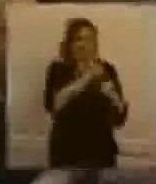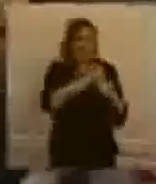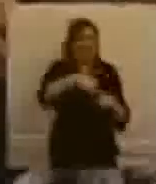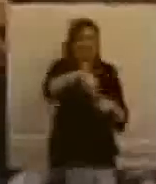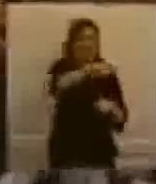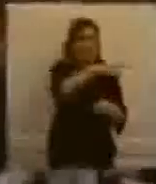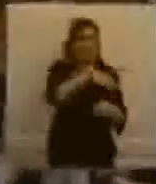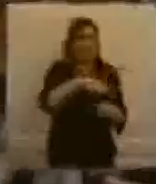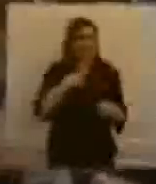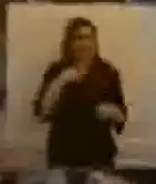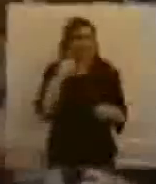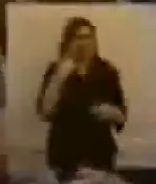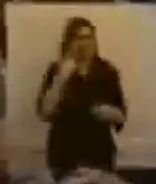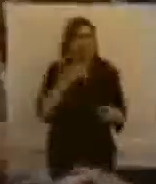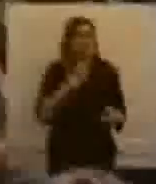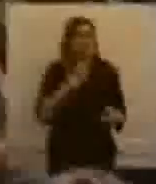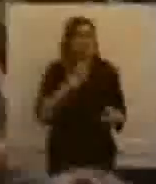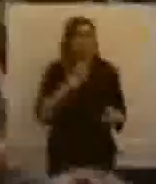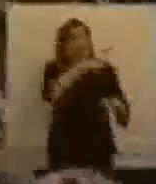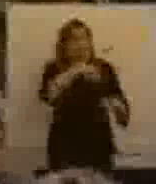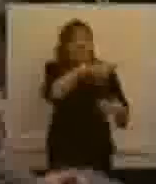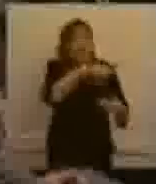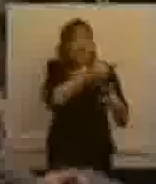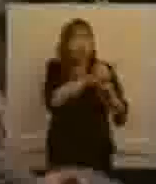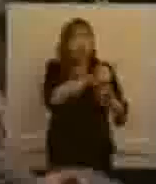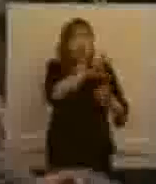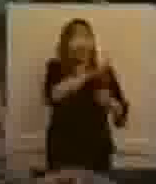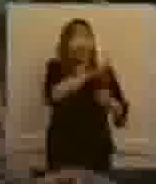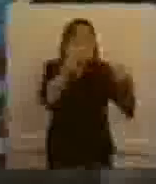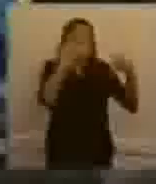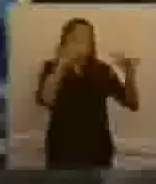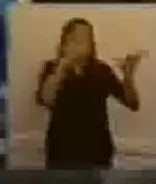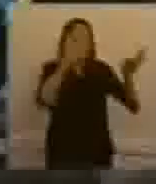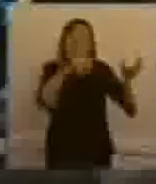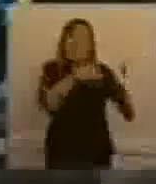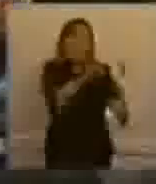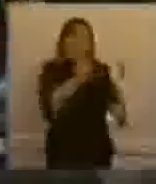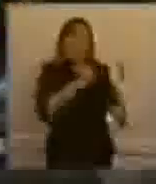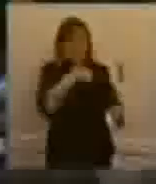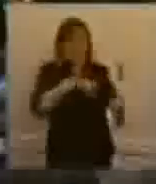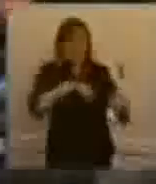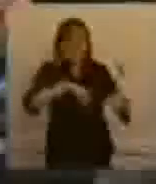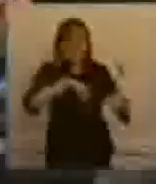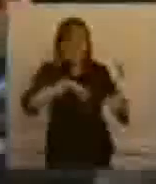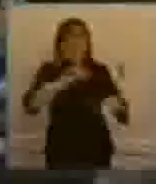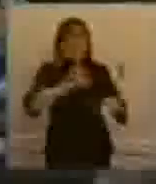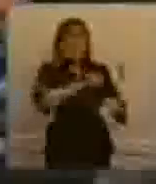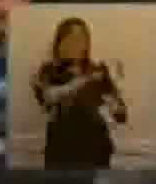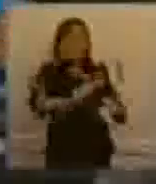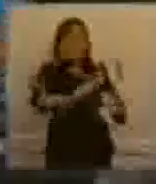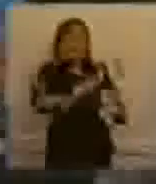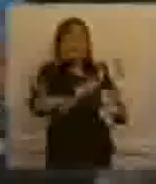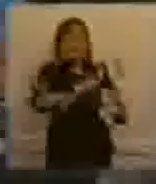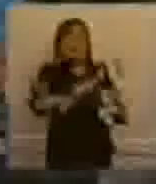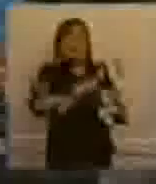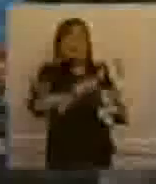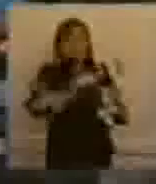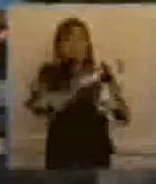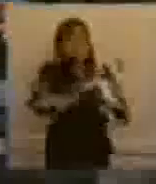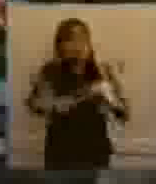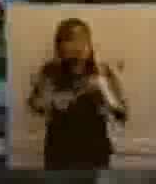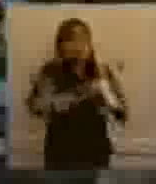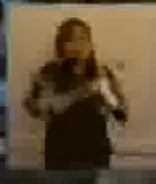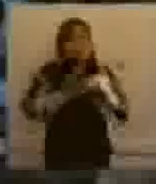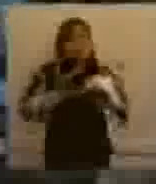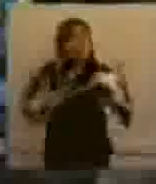Es más, evitaron, me explicaba hoy el Ministro de Defensa,